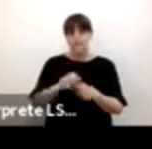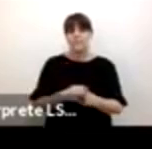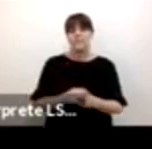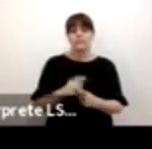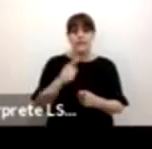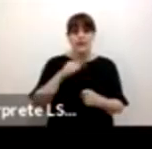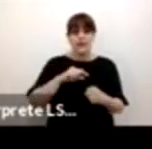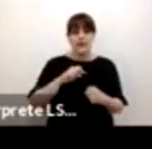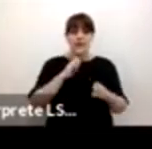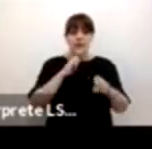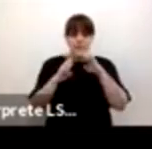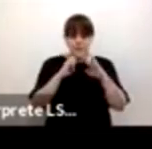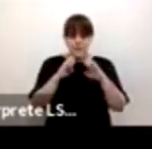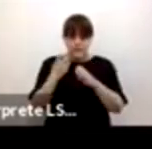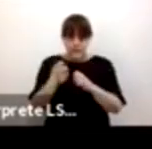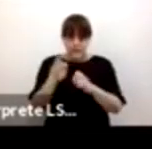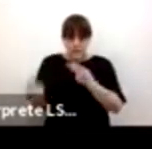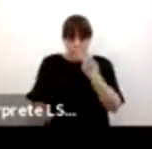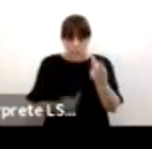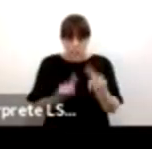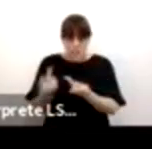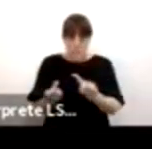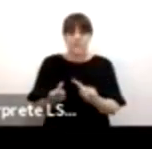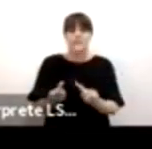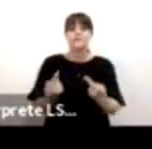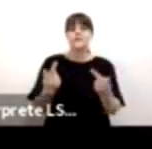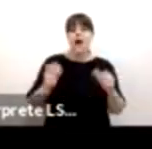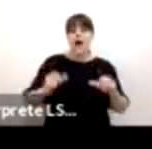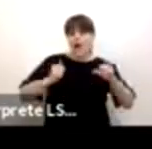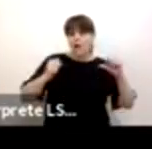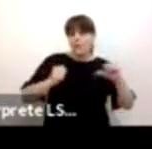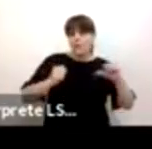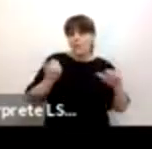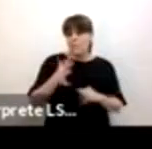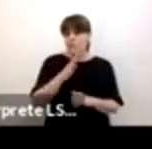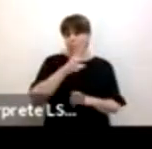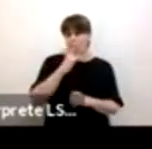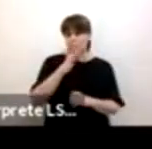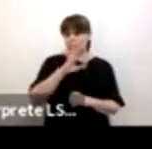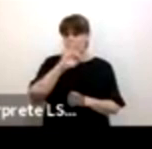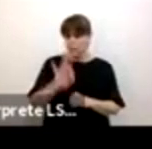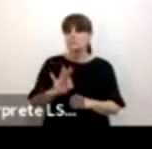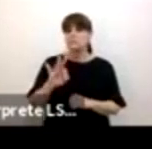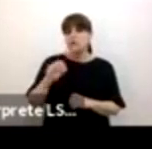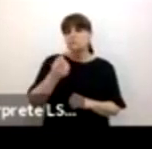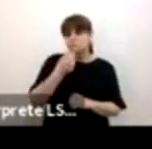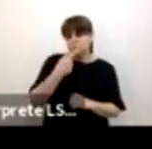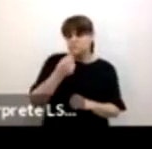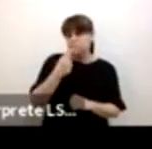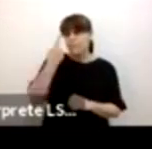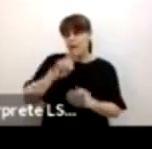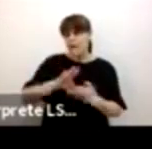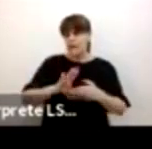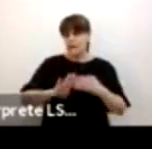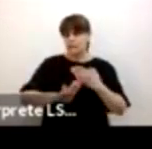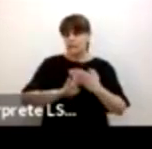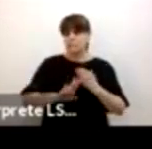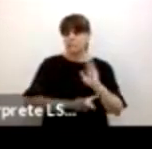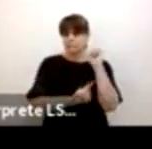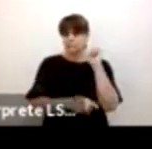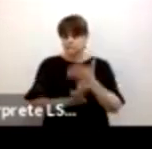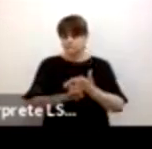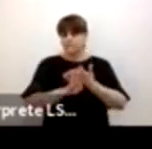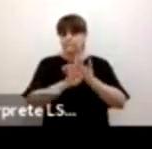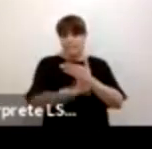la encuesta el 60% de las adolescentes utilizó algún método anticonceptivo en su primera relación sexual